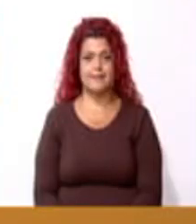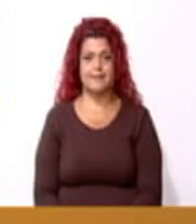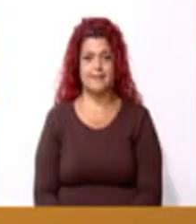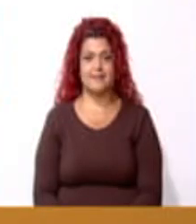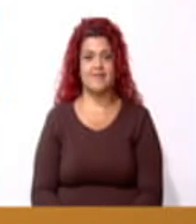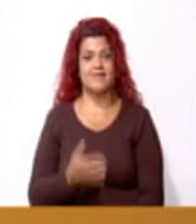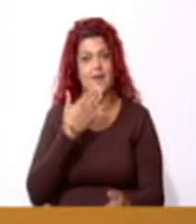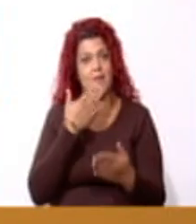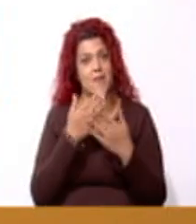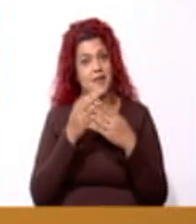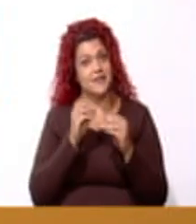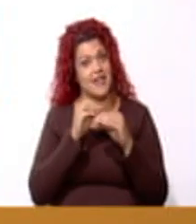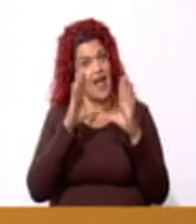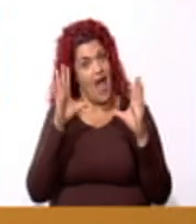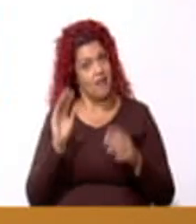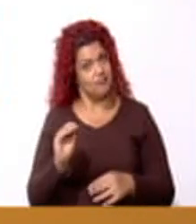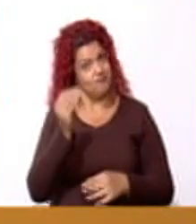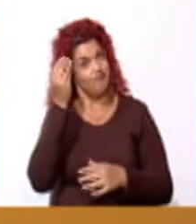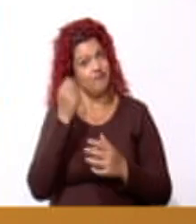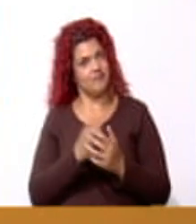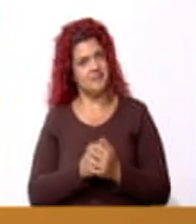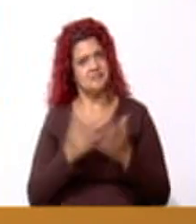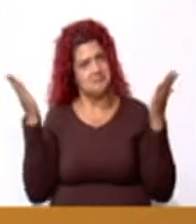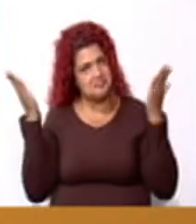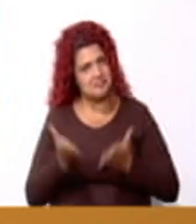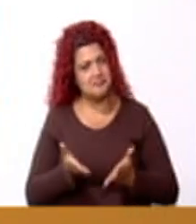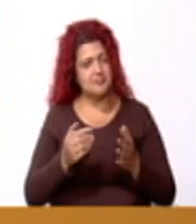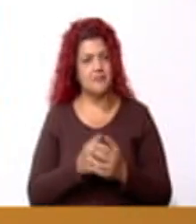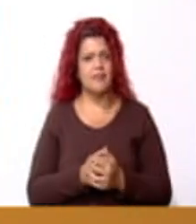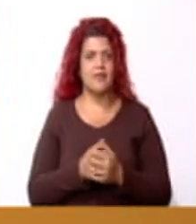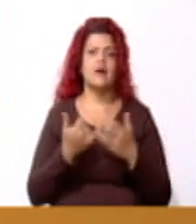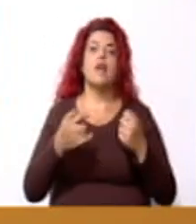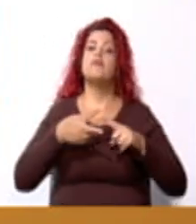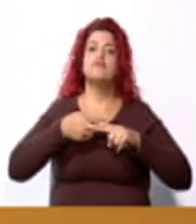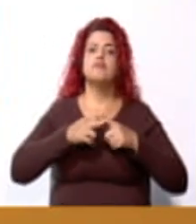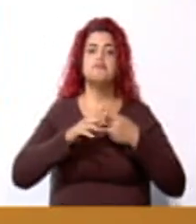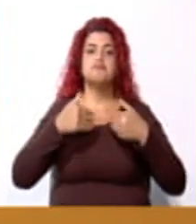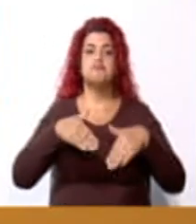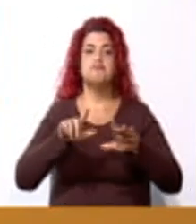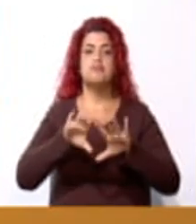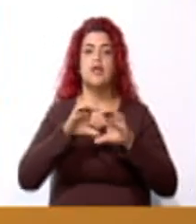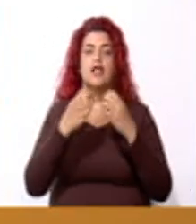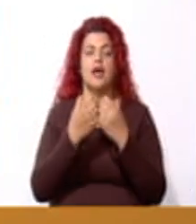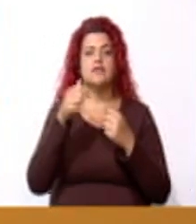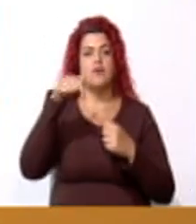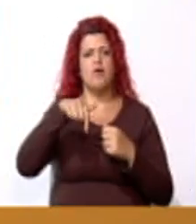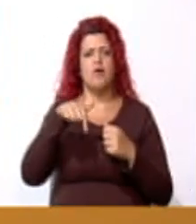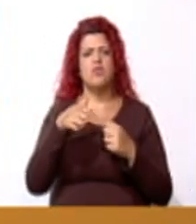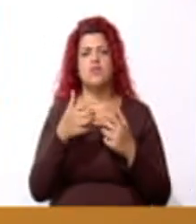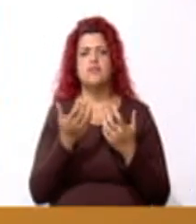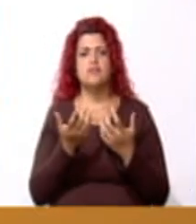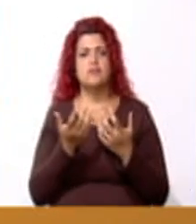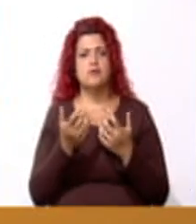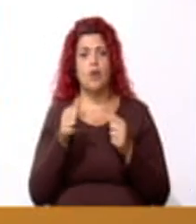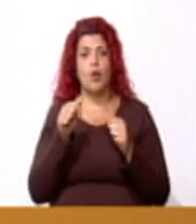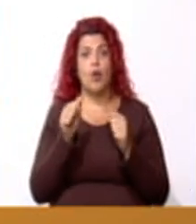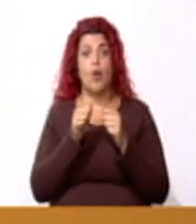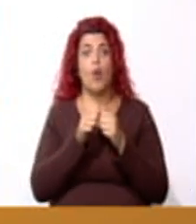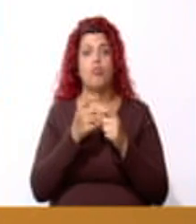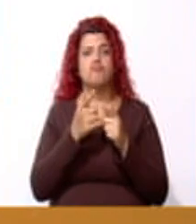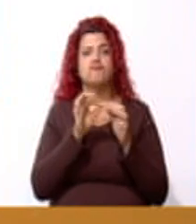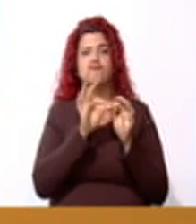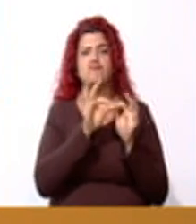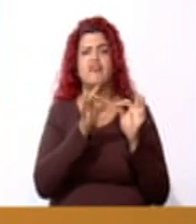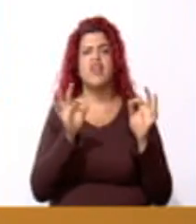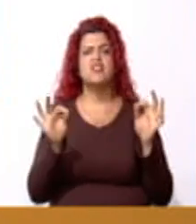¡Buenos días, jóvenes! ¡Bienvenidos! Vamos a iniciar nuestra clase del día de hoy con esta frase